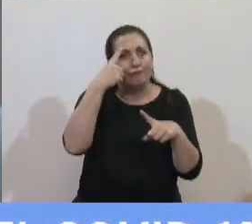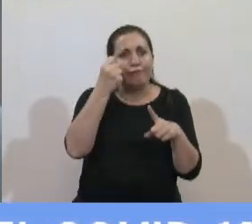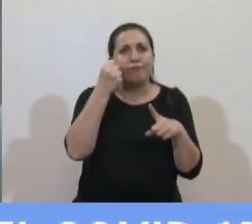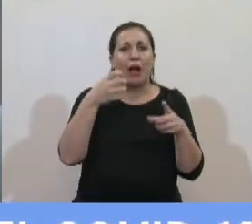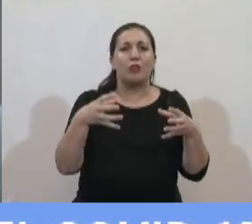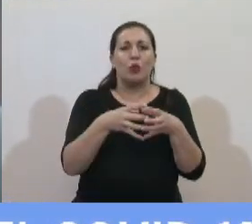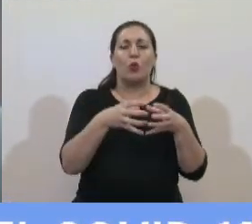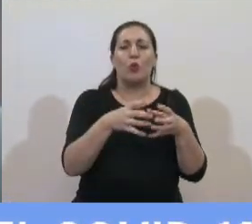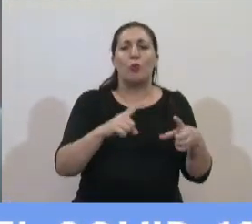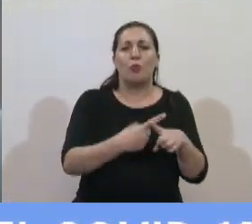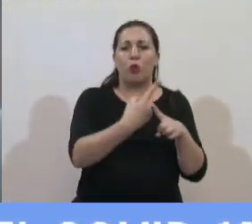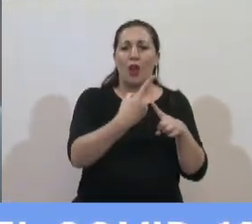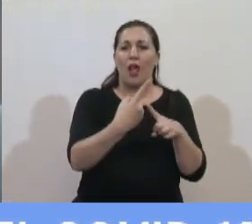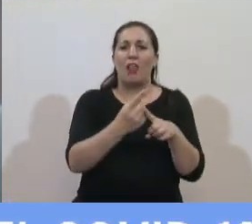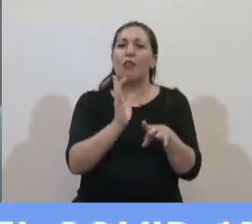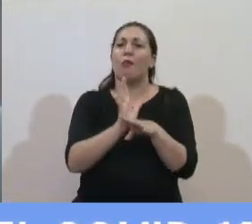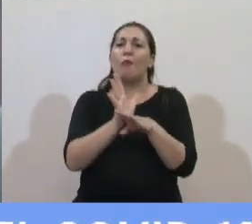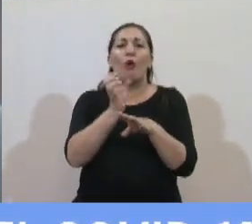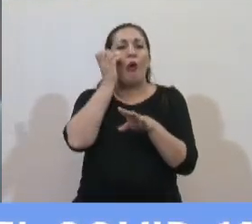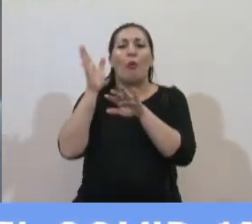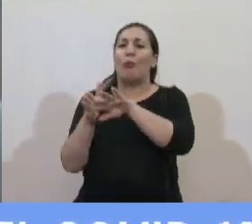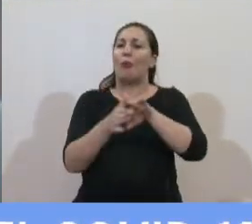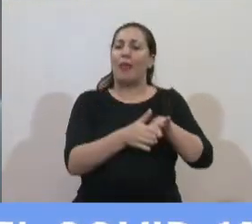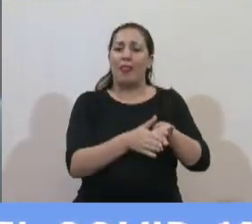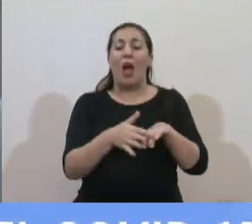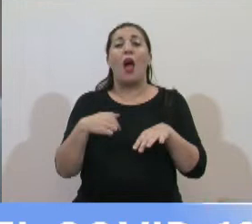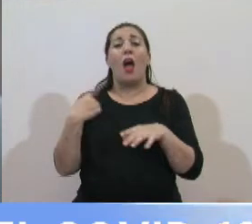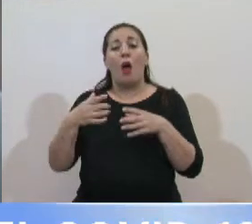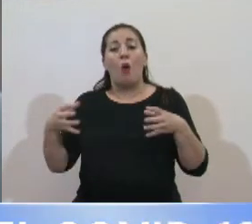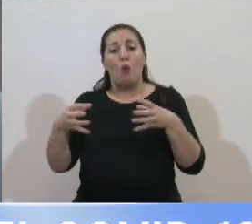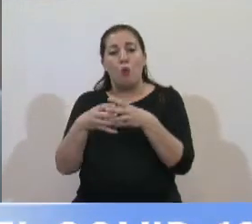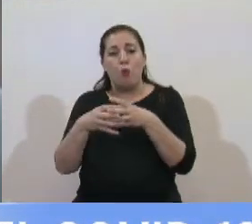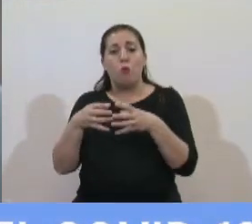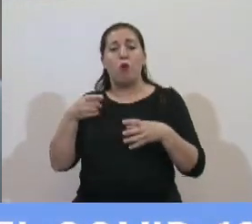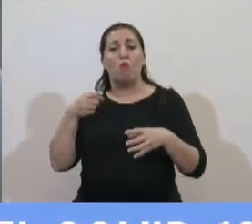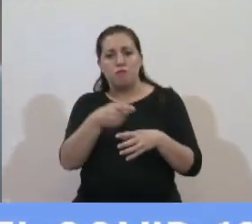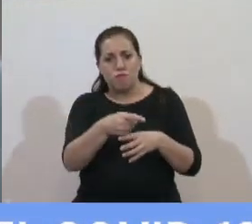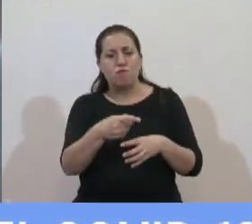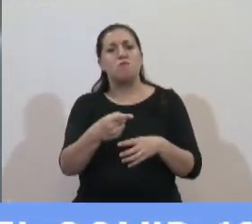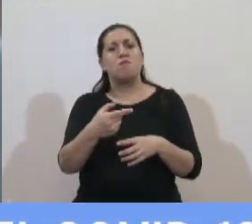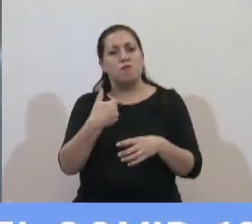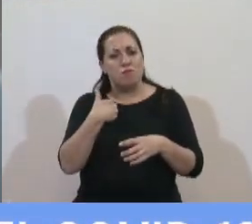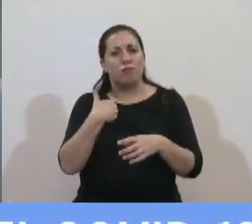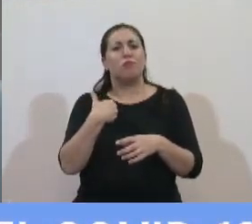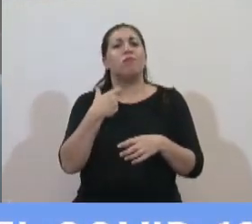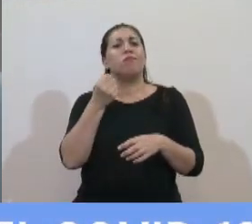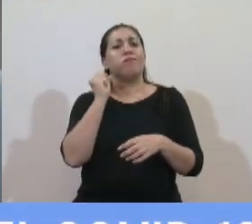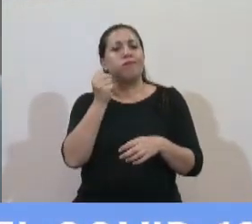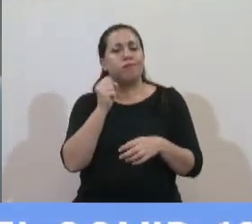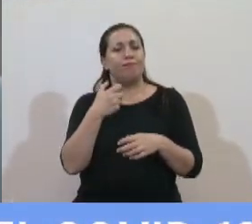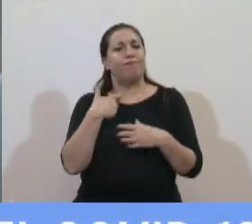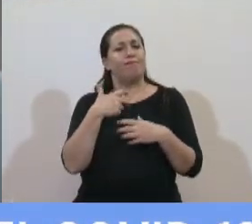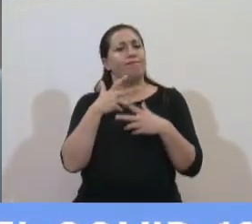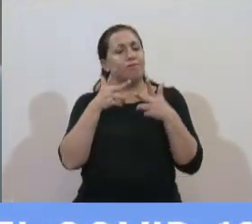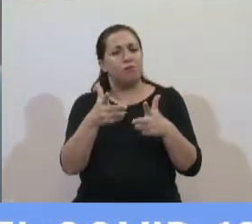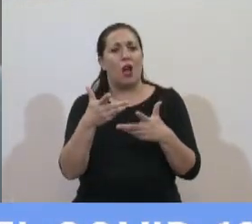quedaron a un costado y desde la oposición hemos expresado un respaldo con